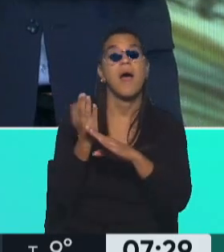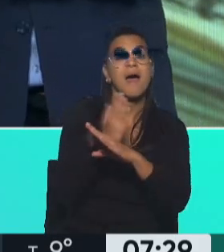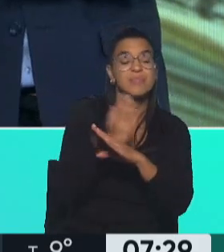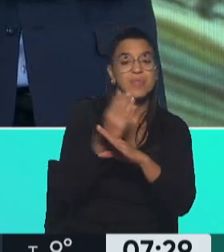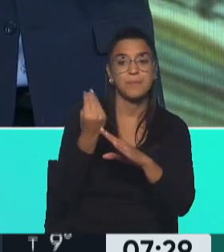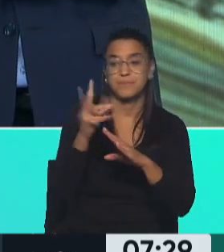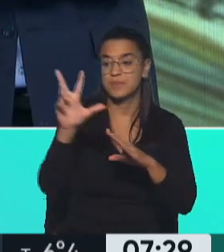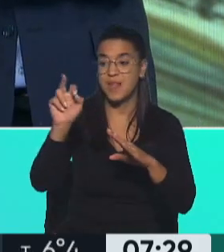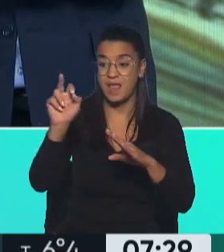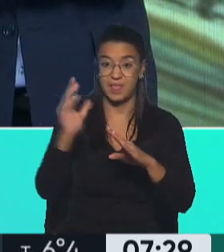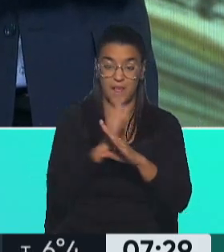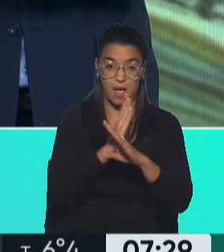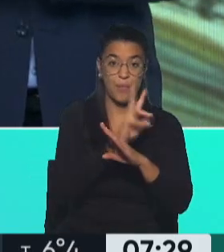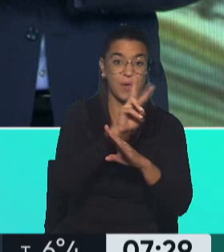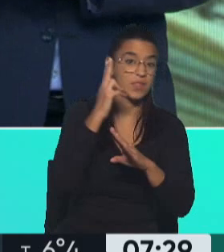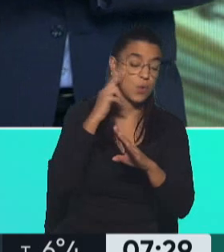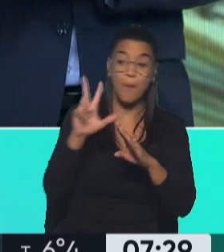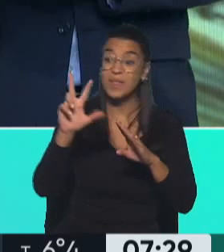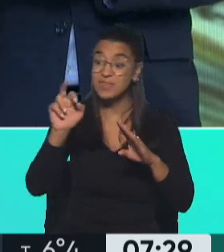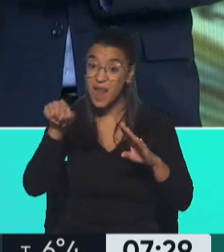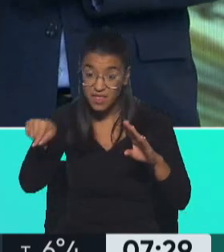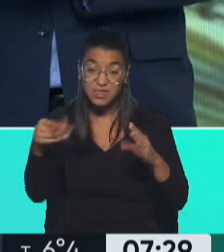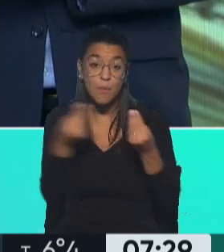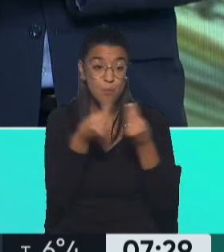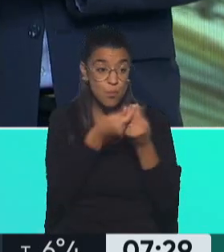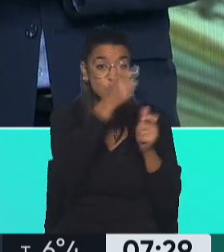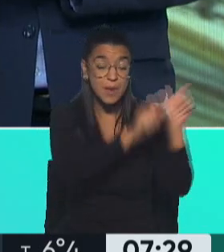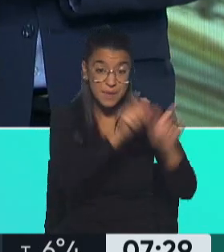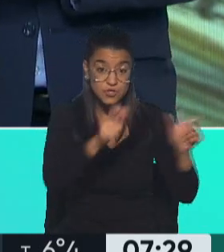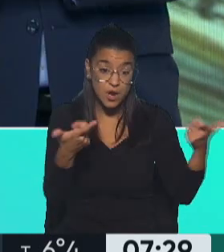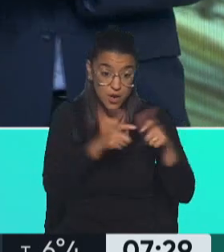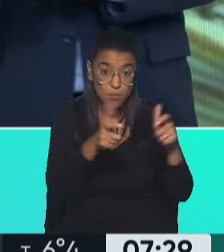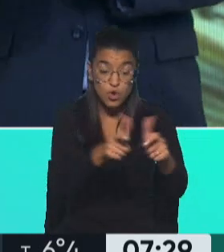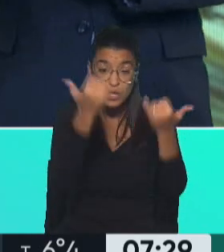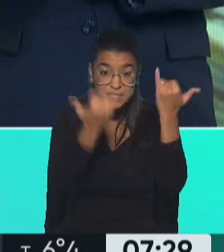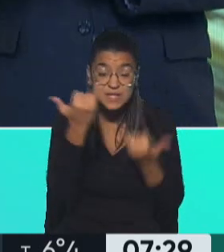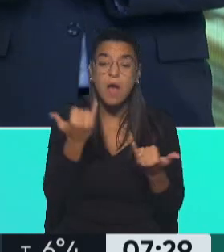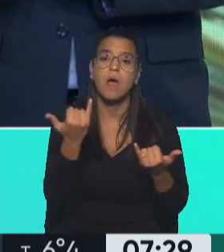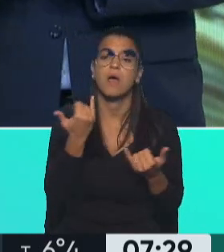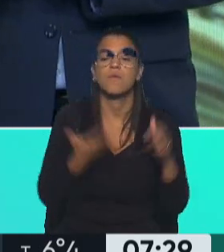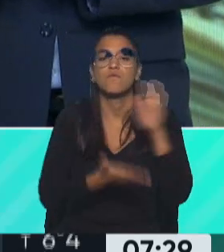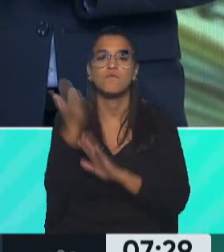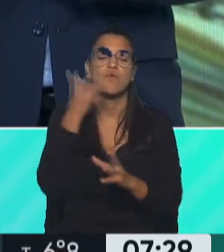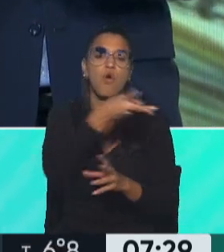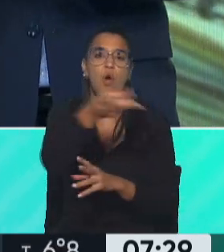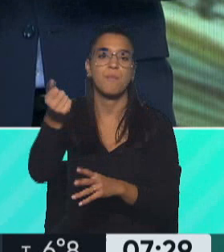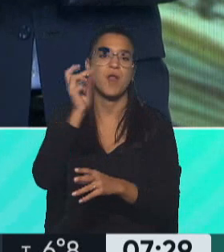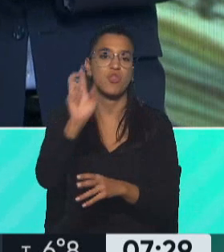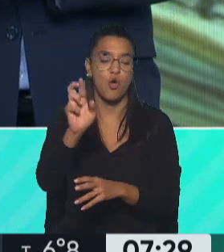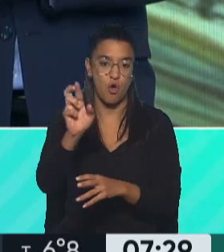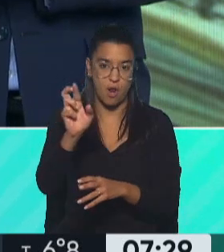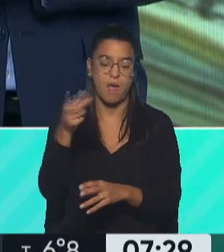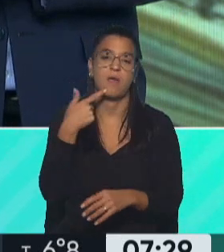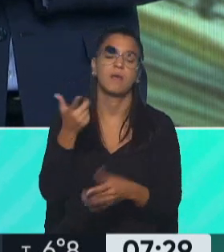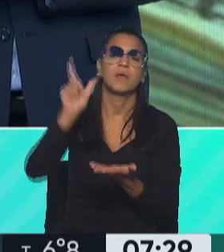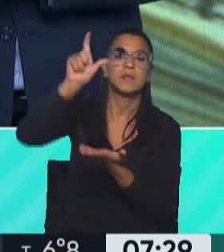al 30. El 30, varios de los que estuvieron en esas reuniones, salieron a comprar dólares. En un caso de una